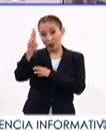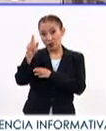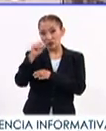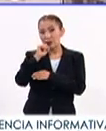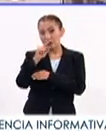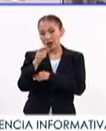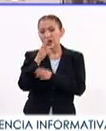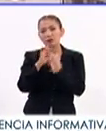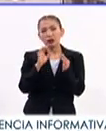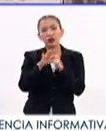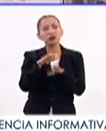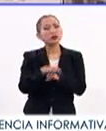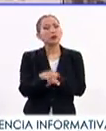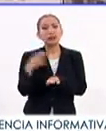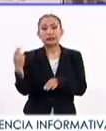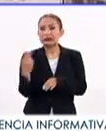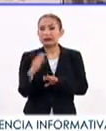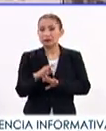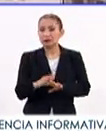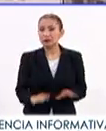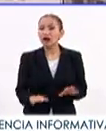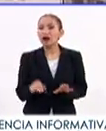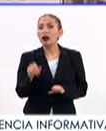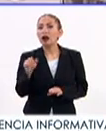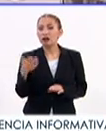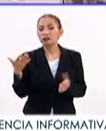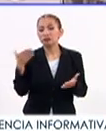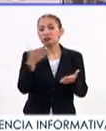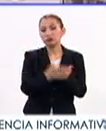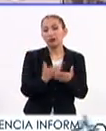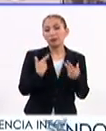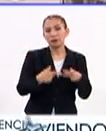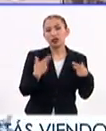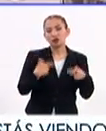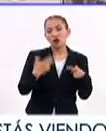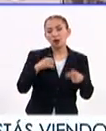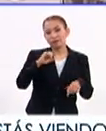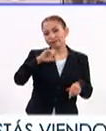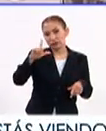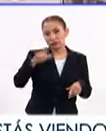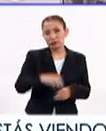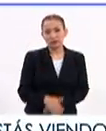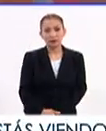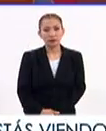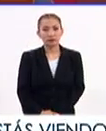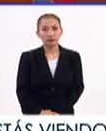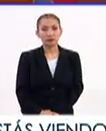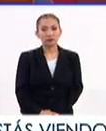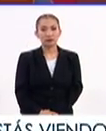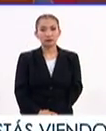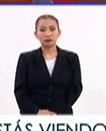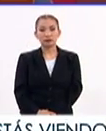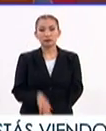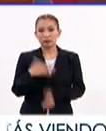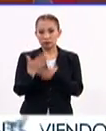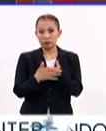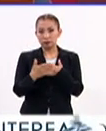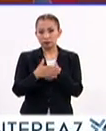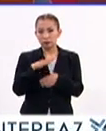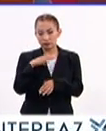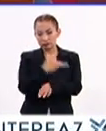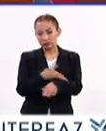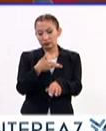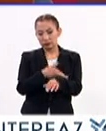También se comentó sobre la necesidad de involucrar a personal profesional. Vamos a llevar un